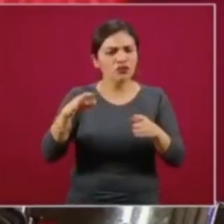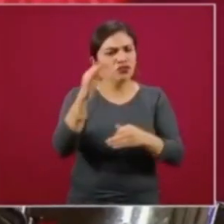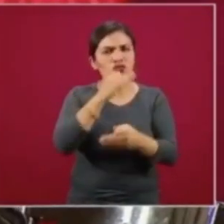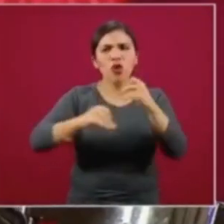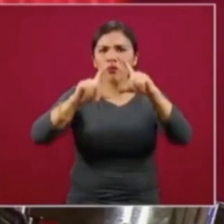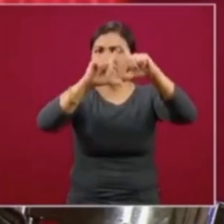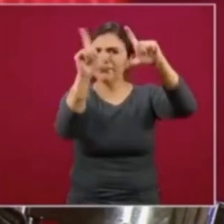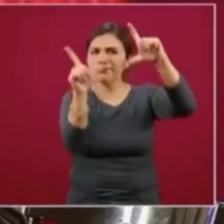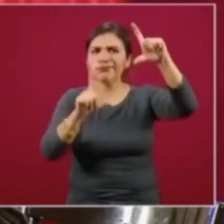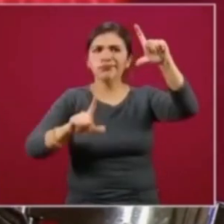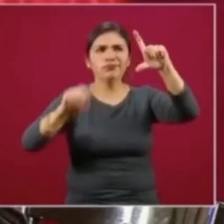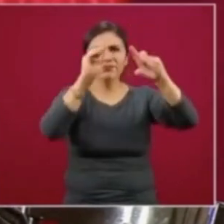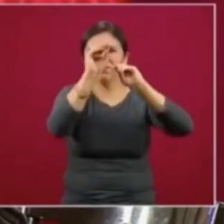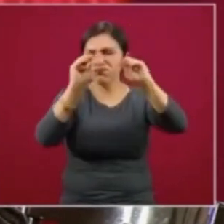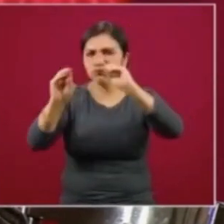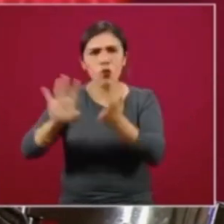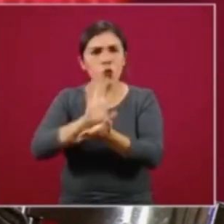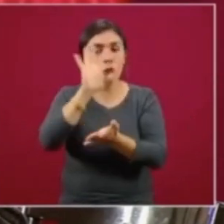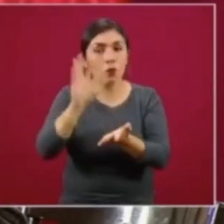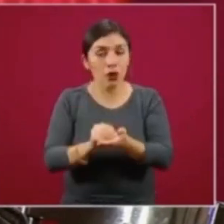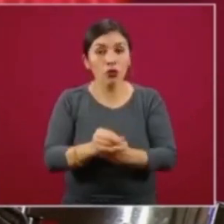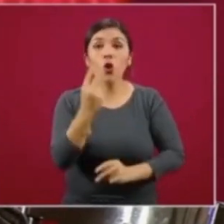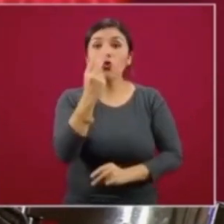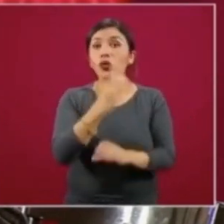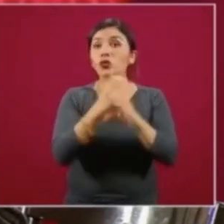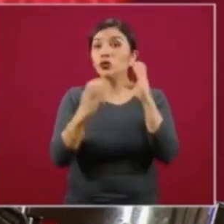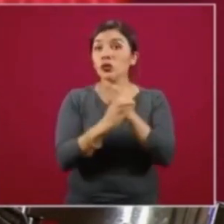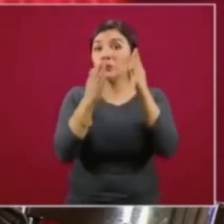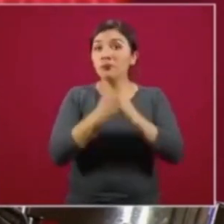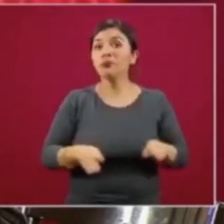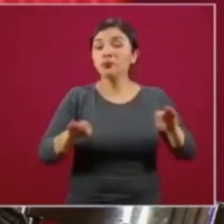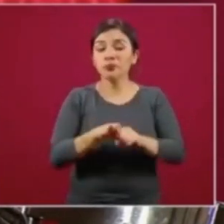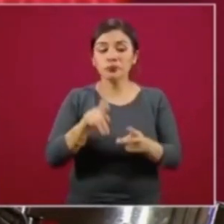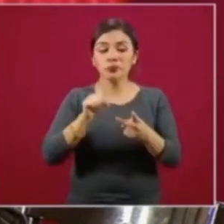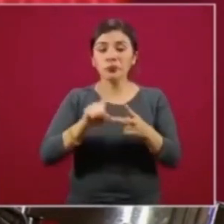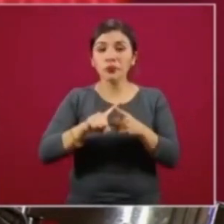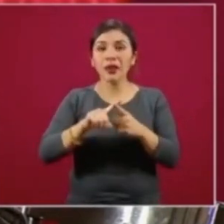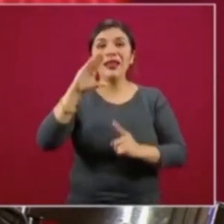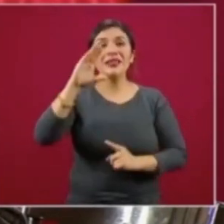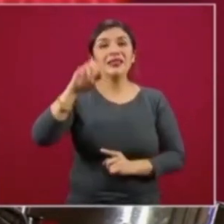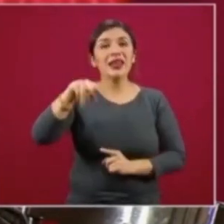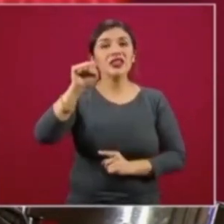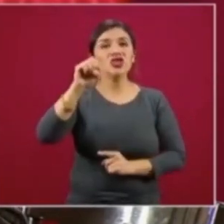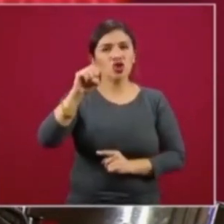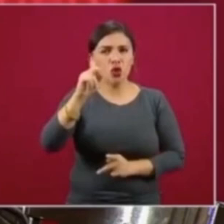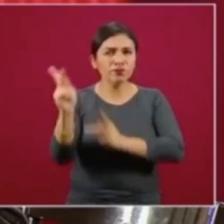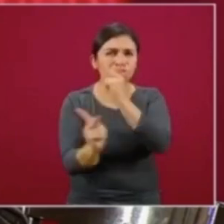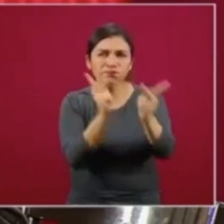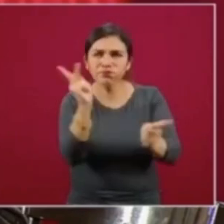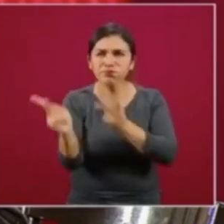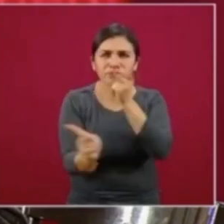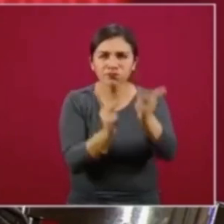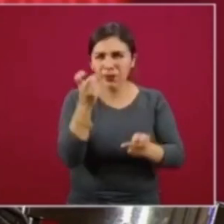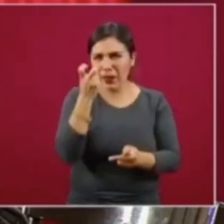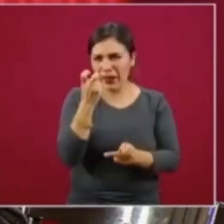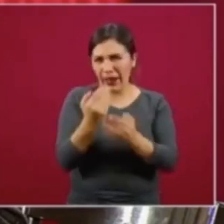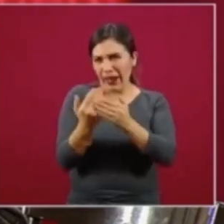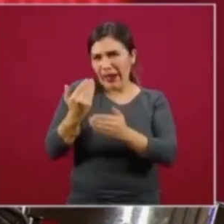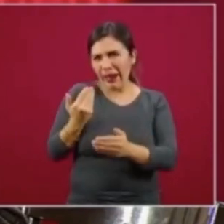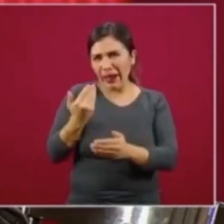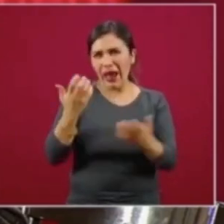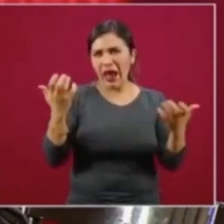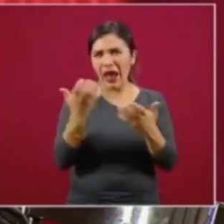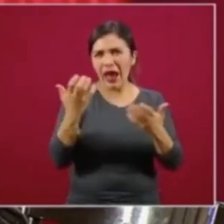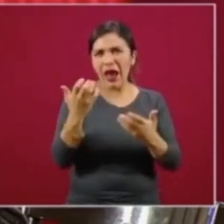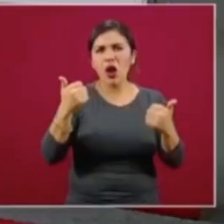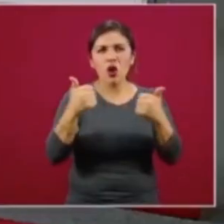territorio nacional. Y dos elementos principales, el censo del bienestar, este ejercicio que